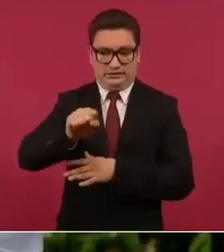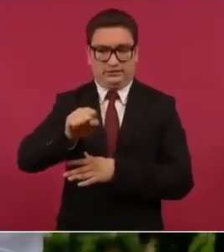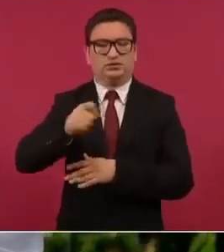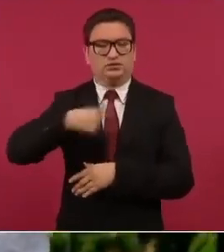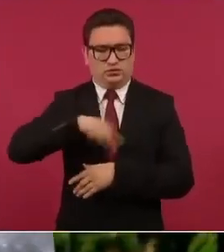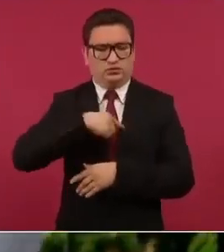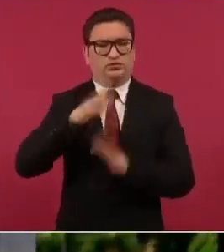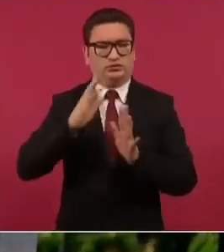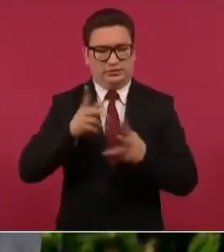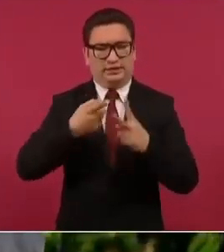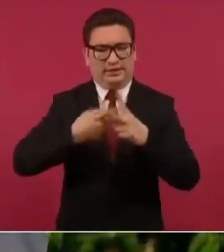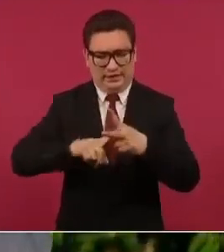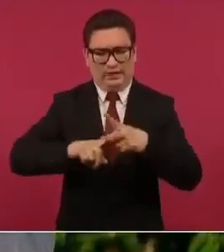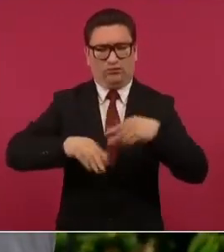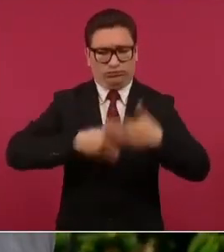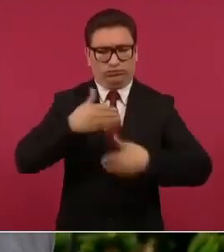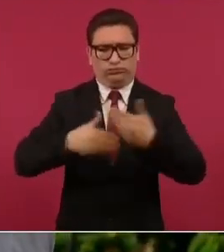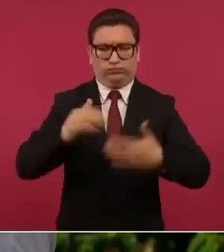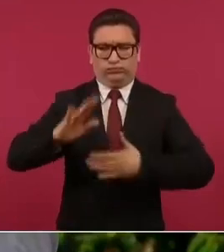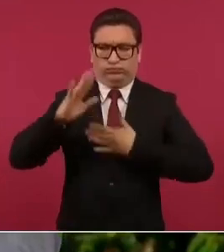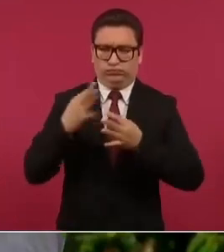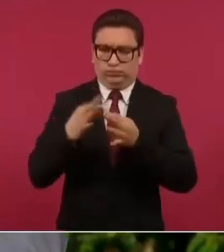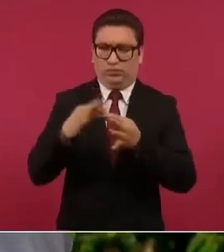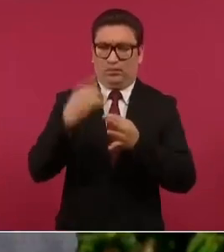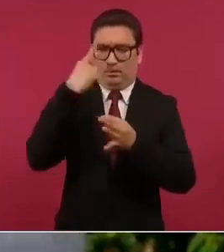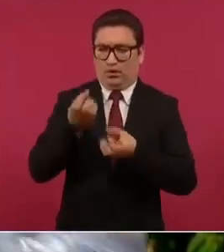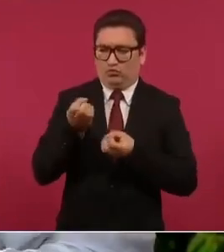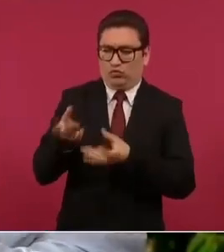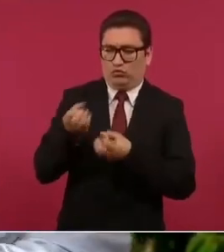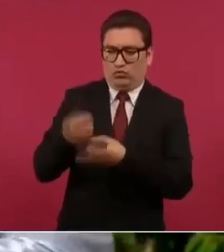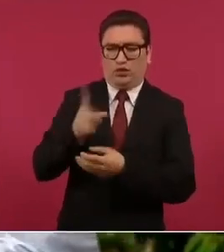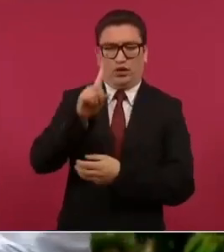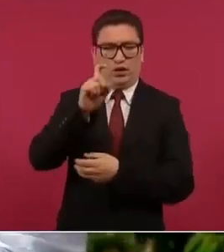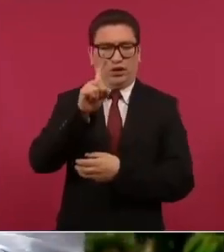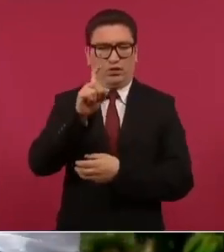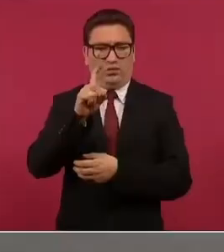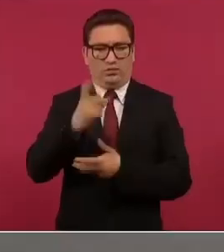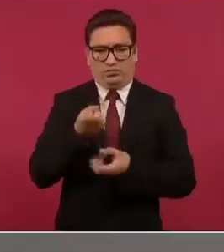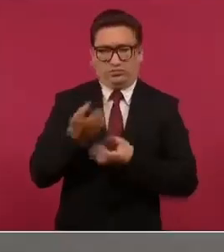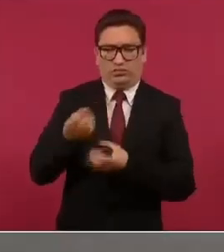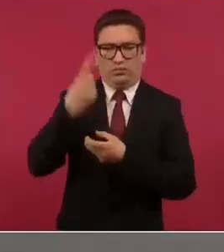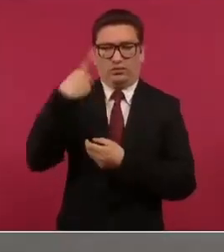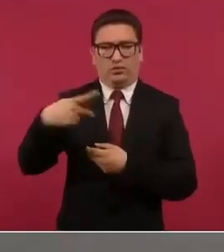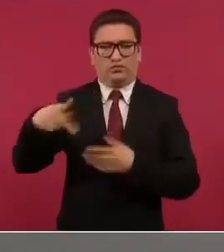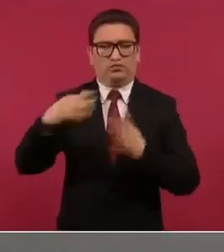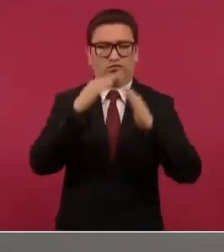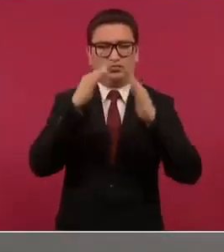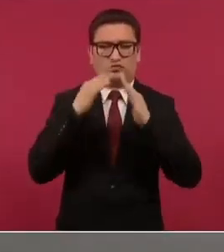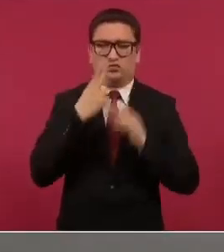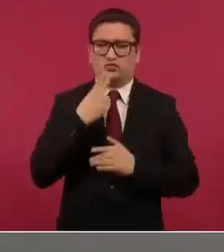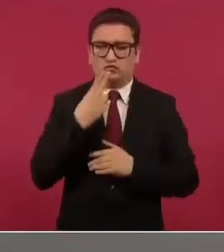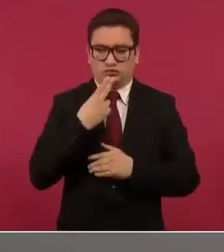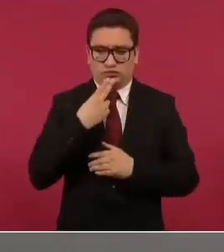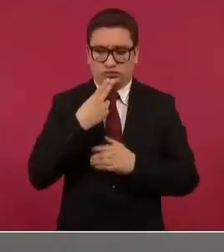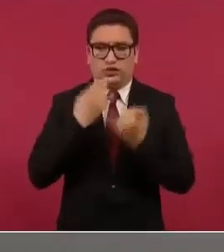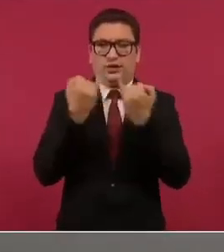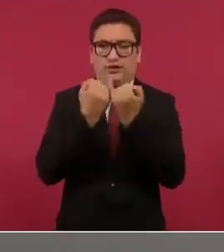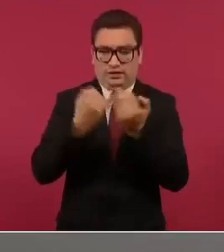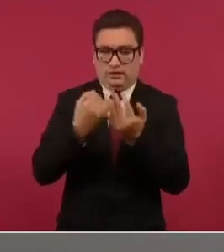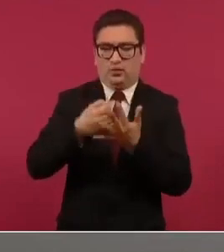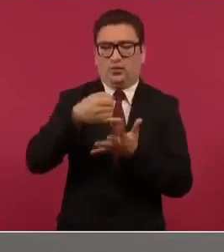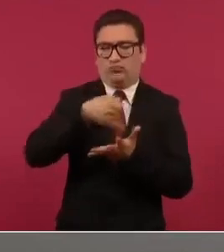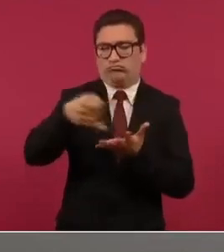cumplir el compromiso de abastecer los de agua para uso doméstico y agrícola